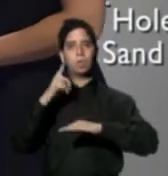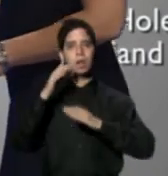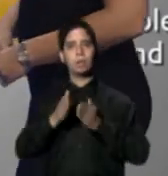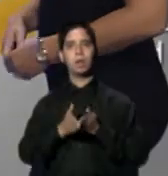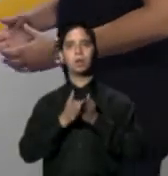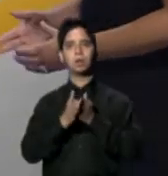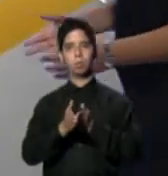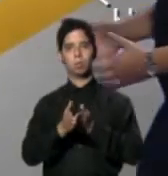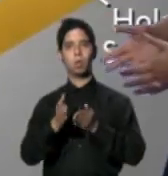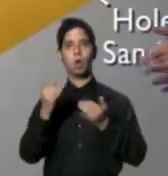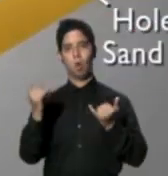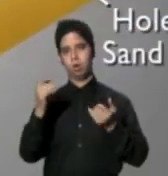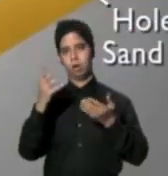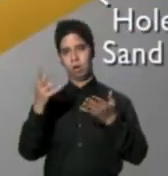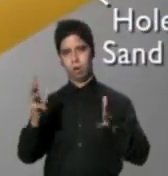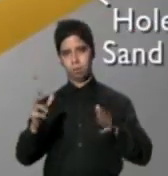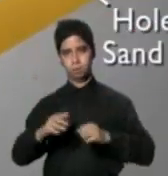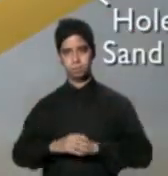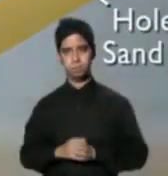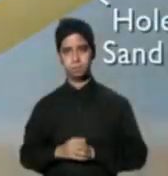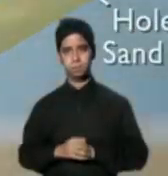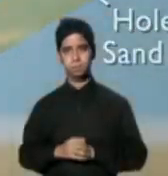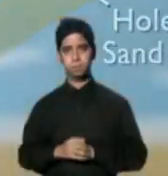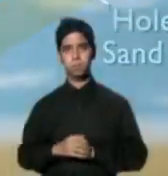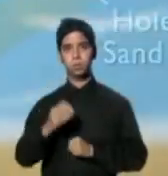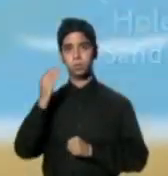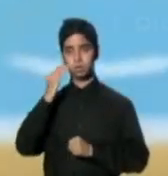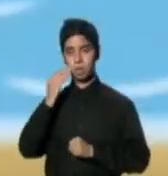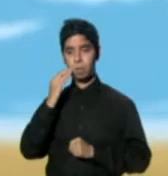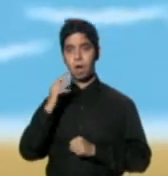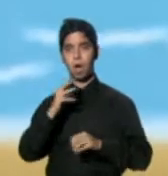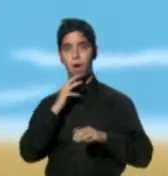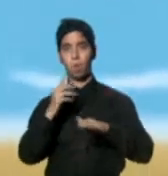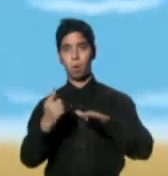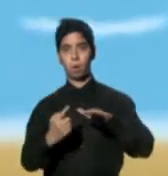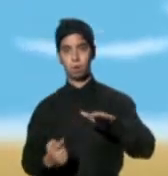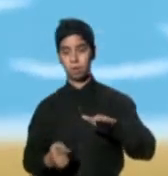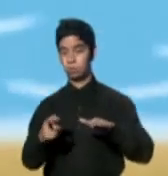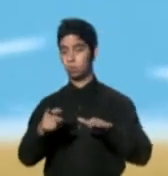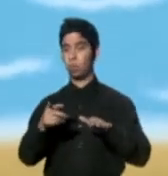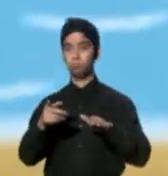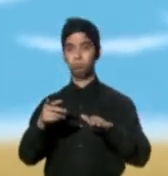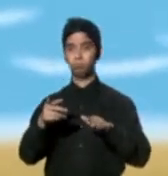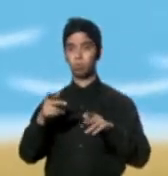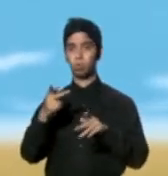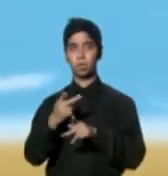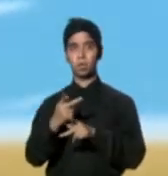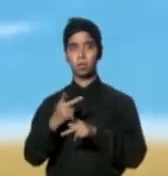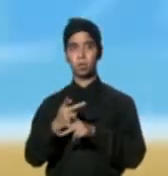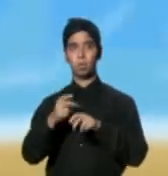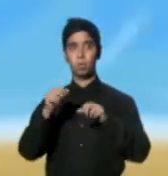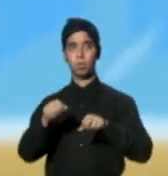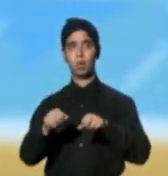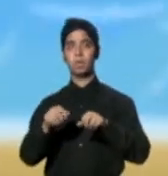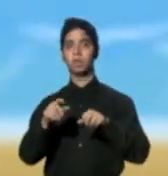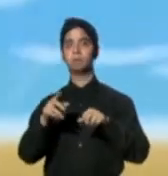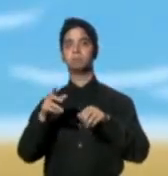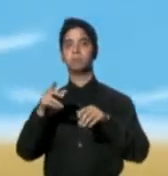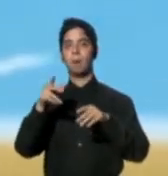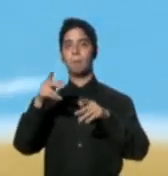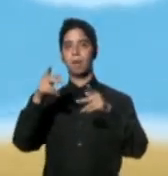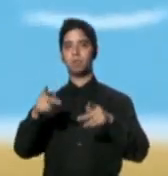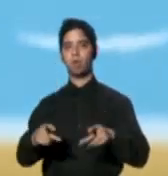Y tome en cuenta que las corrientes submarinas son muy peligrosas para los bañistas Son capaces de arrastrar el mar adentro hasta